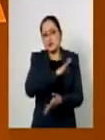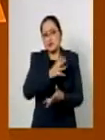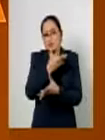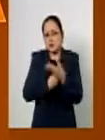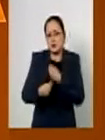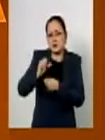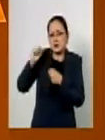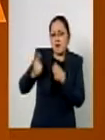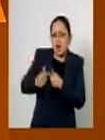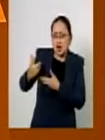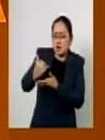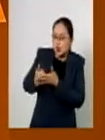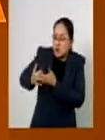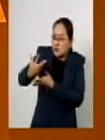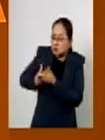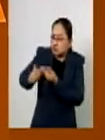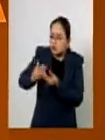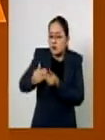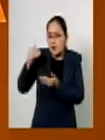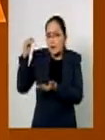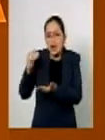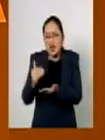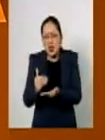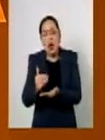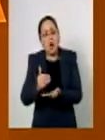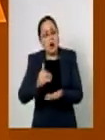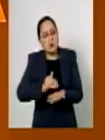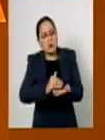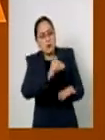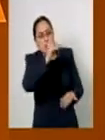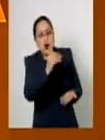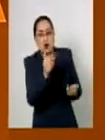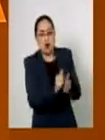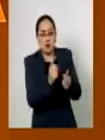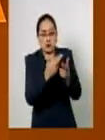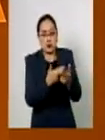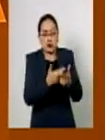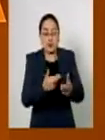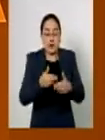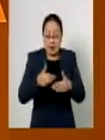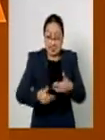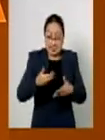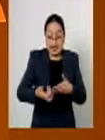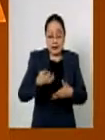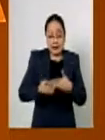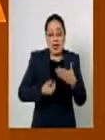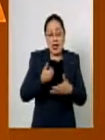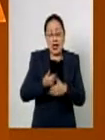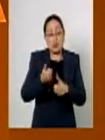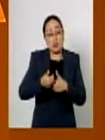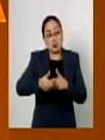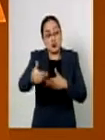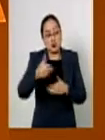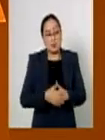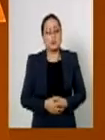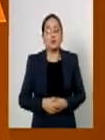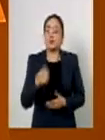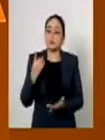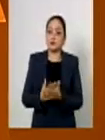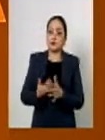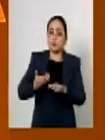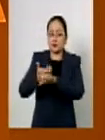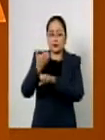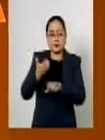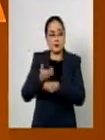caída de los ingresos de libre disposición de ejercicios subsecuentes. Esta disposición sólo es aplicable a las entidades